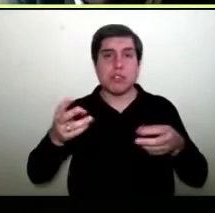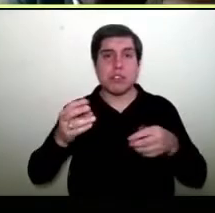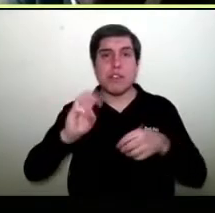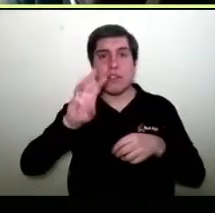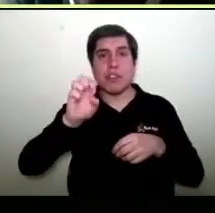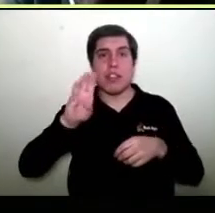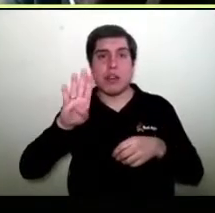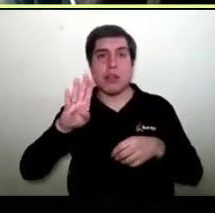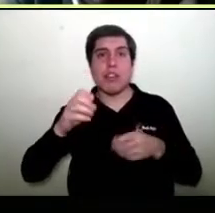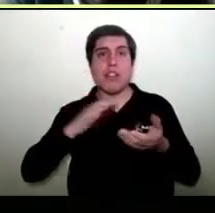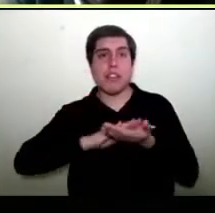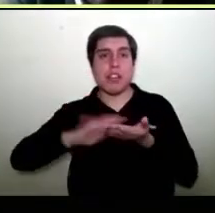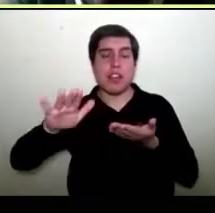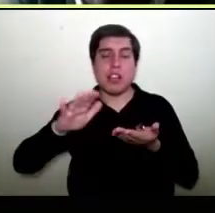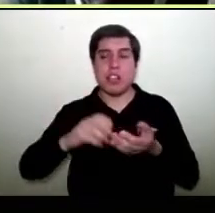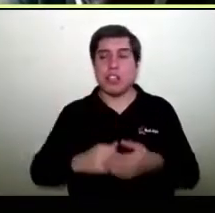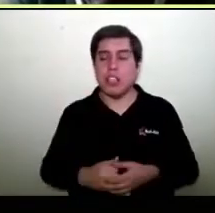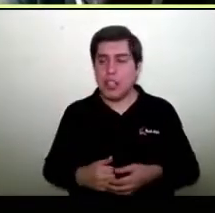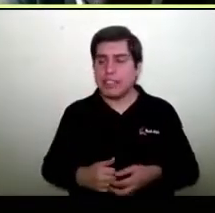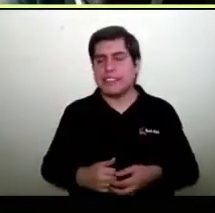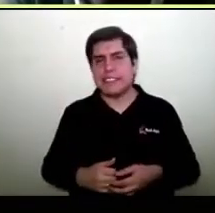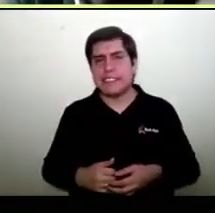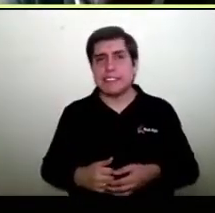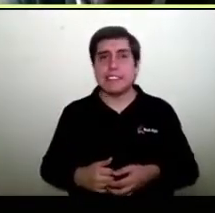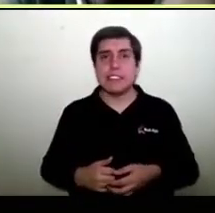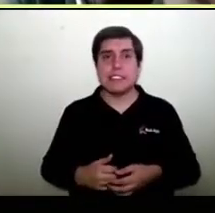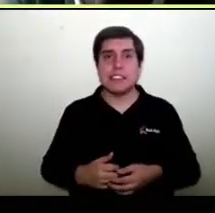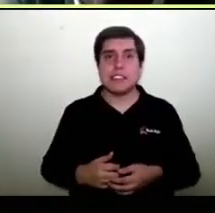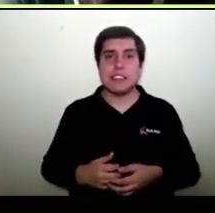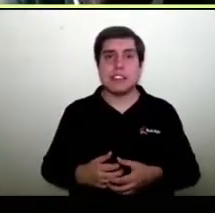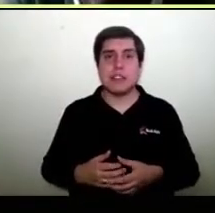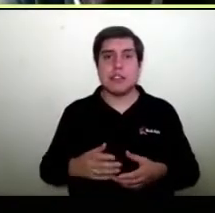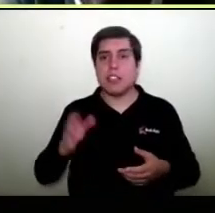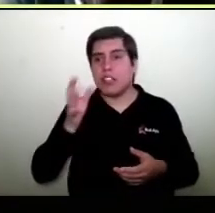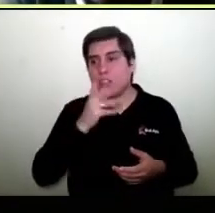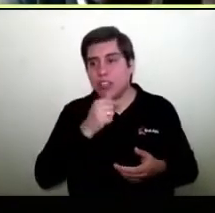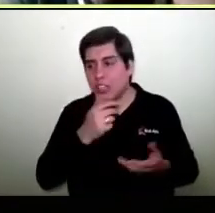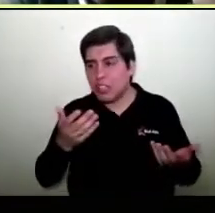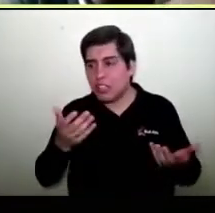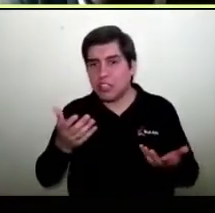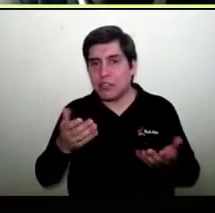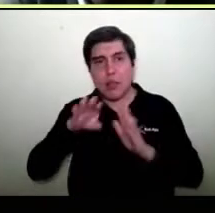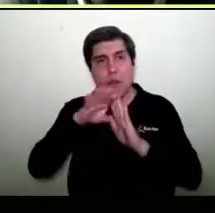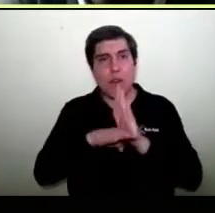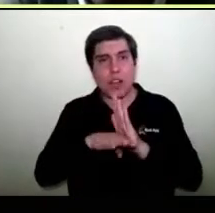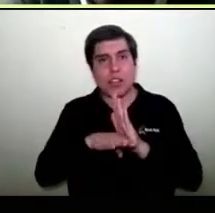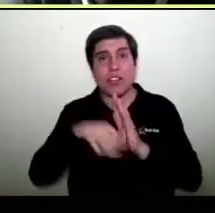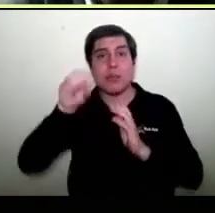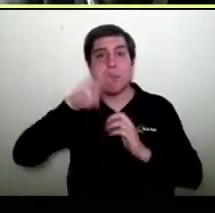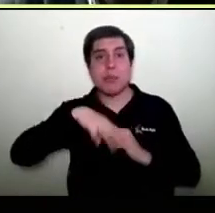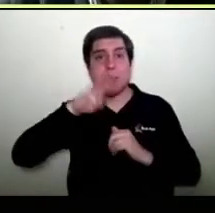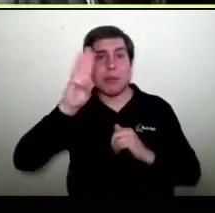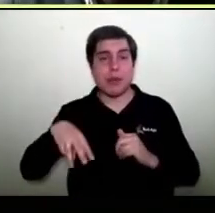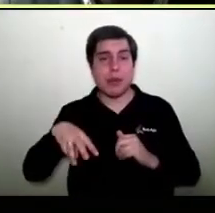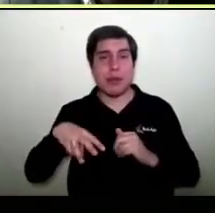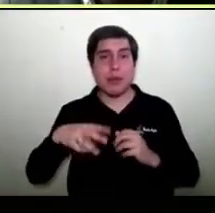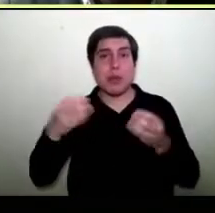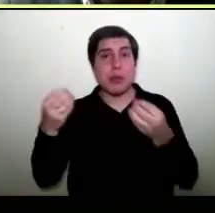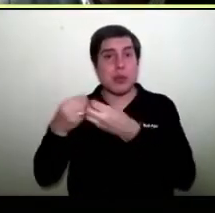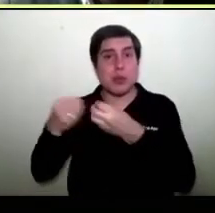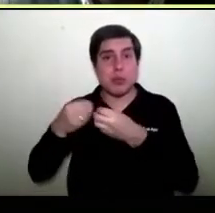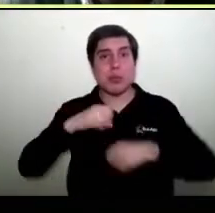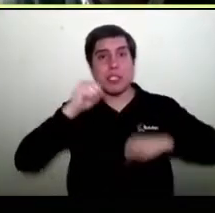gratis que todos construyen o te regalan el logo, pero ya no quedan más ofertas. La gracia de un mall virtual es que como son muchas